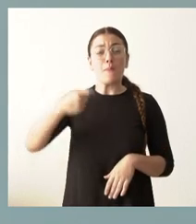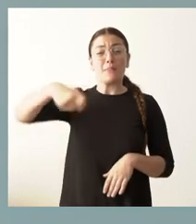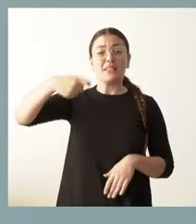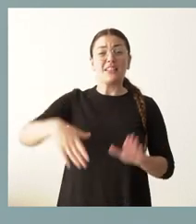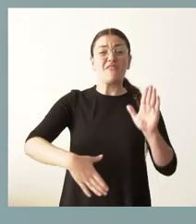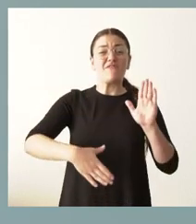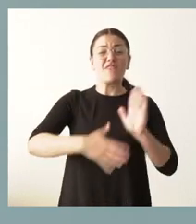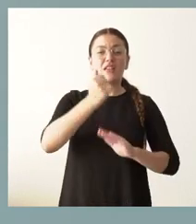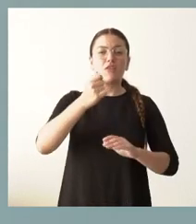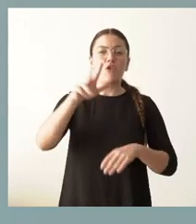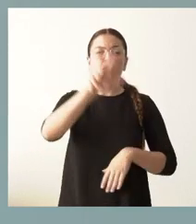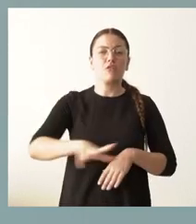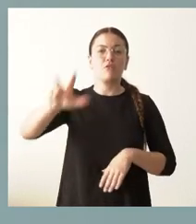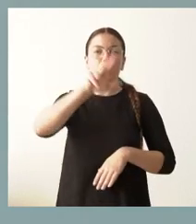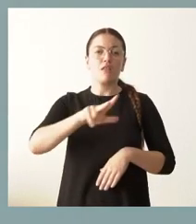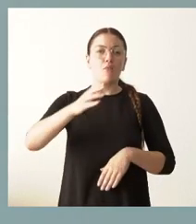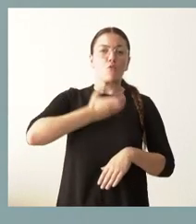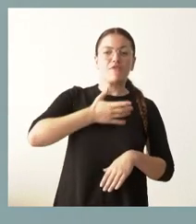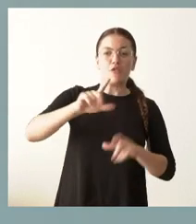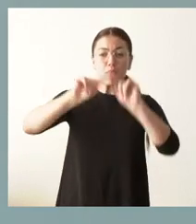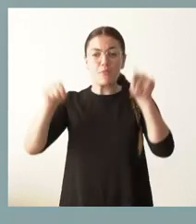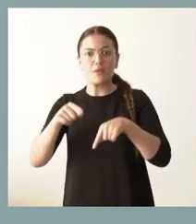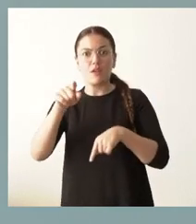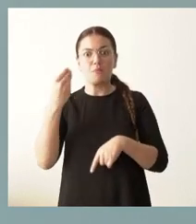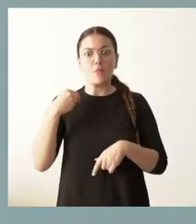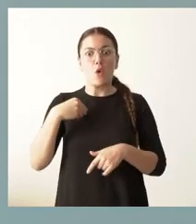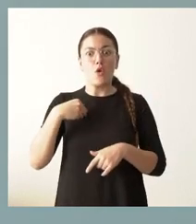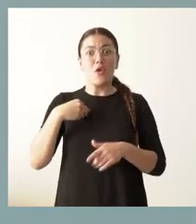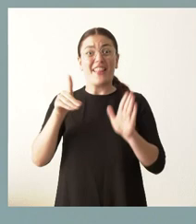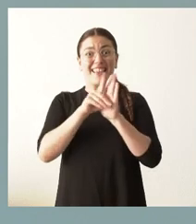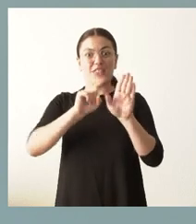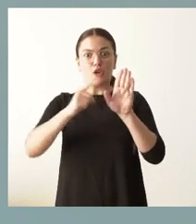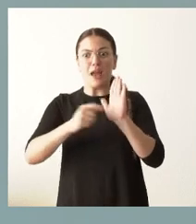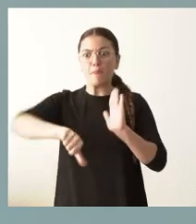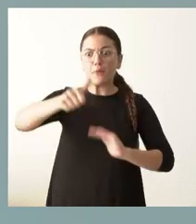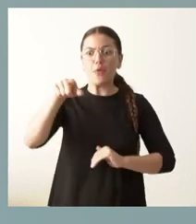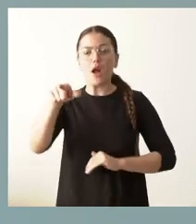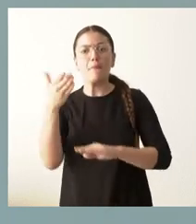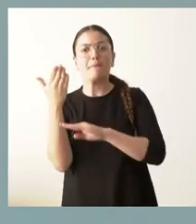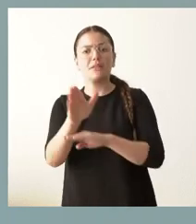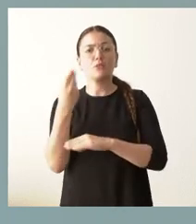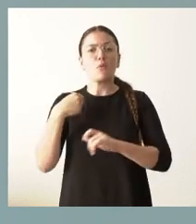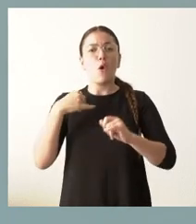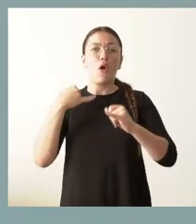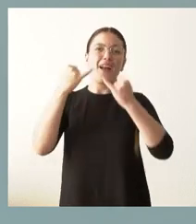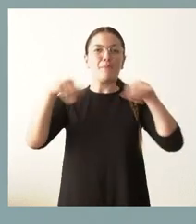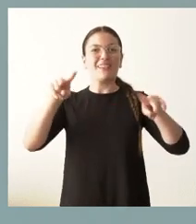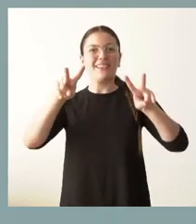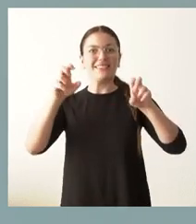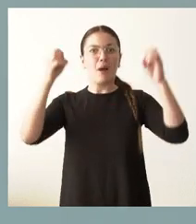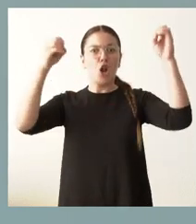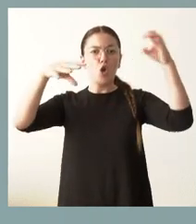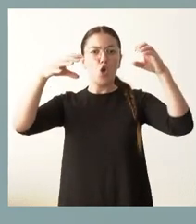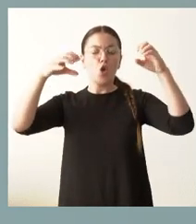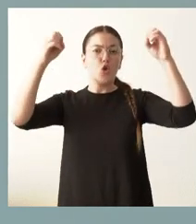Provincias, cuando se aprobó este decreto ley, estaba presentando la campaña de su ciudad de las luces navideñas. Con